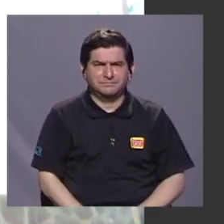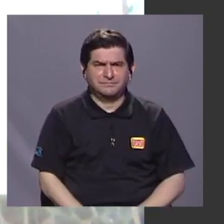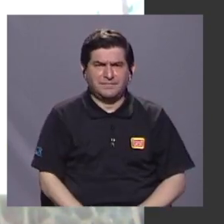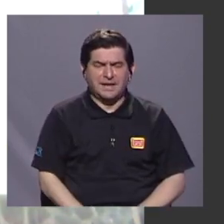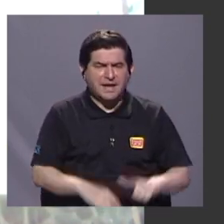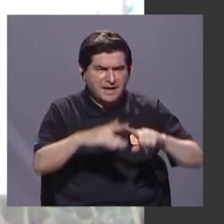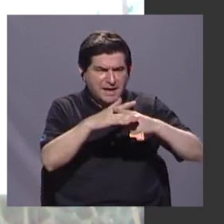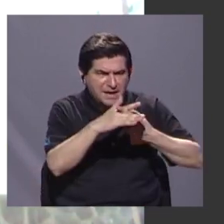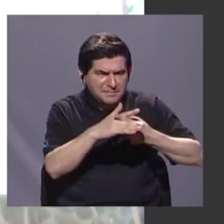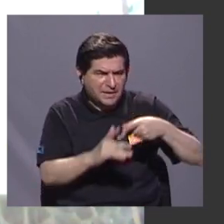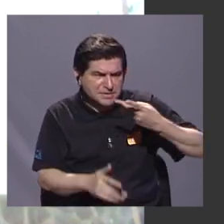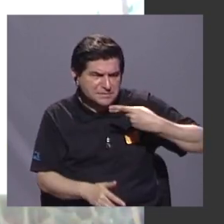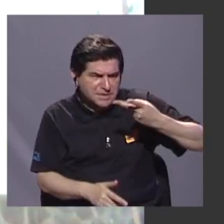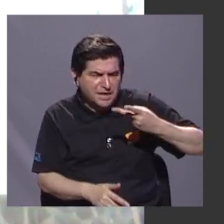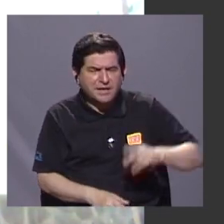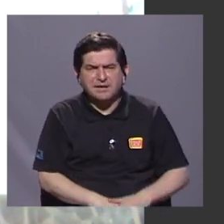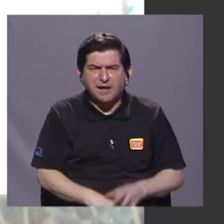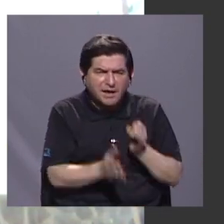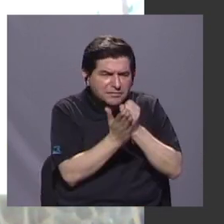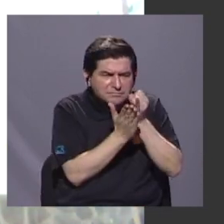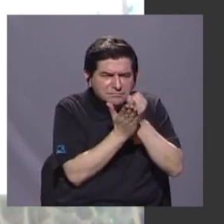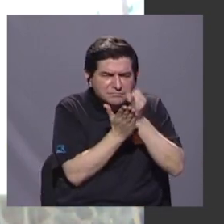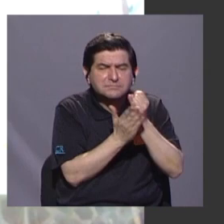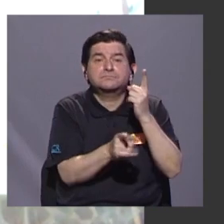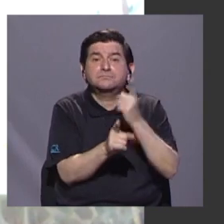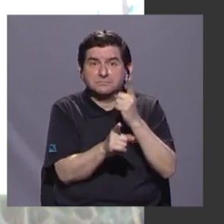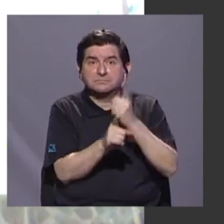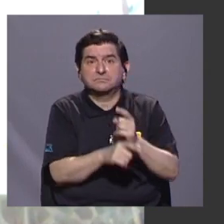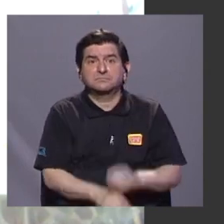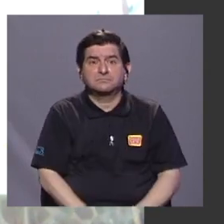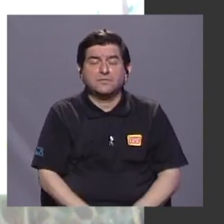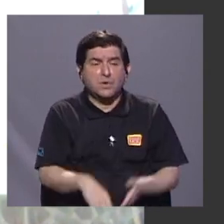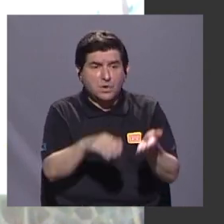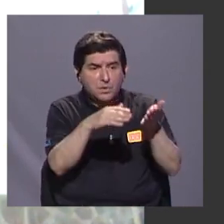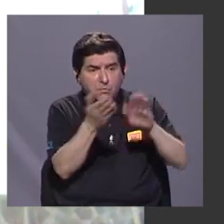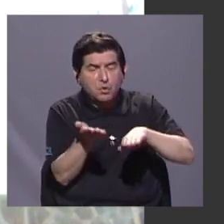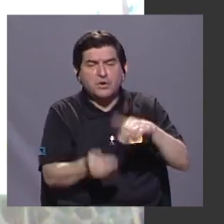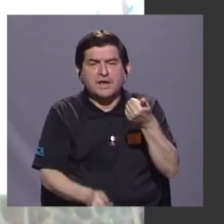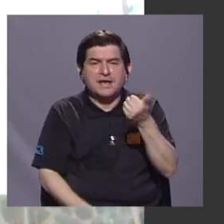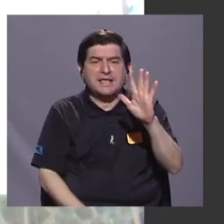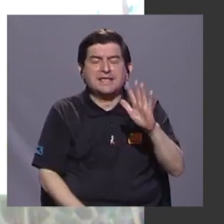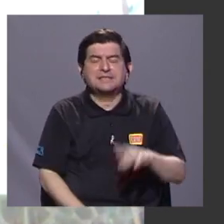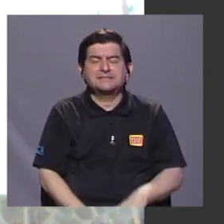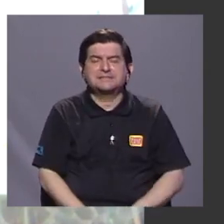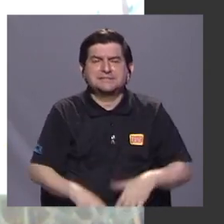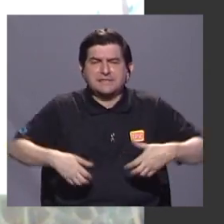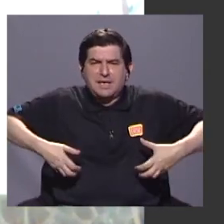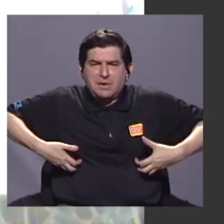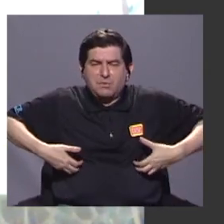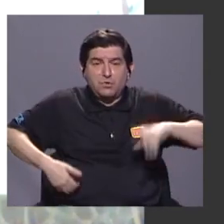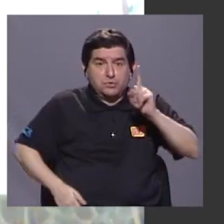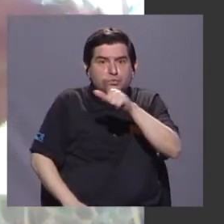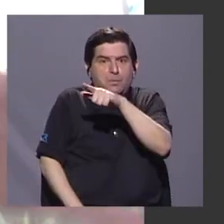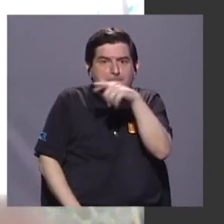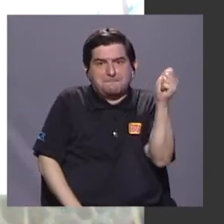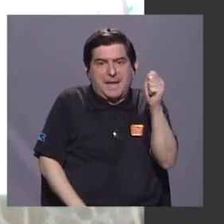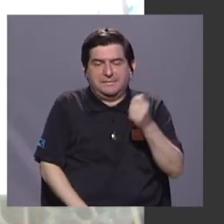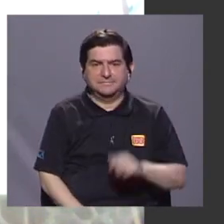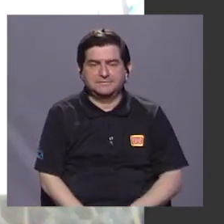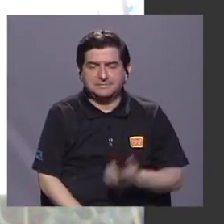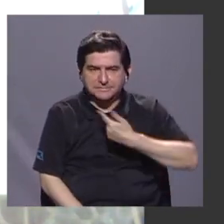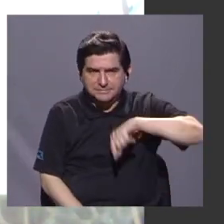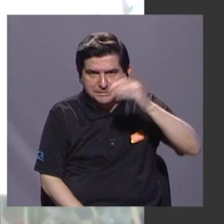empezamos a averiguar y efectivamente morían como 15 monos al mes, que nosotros